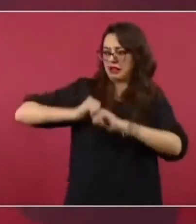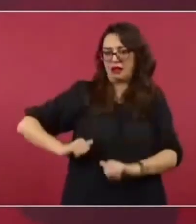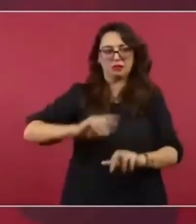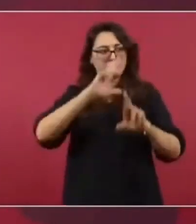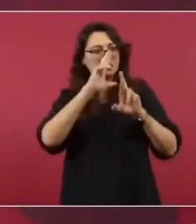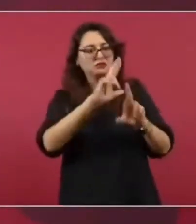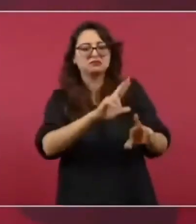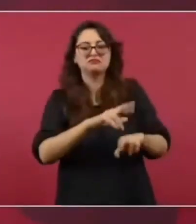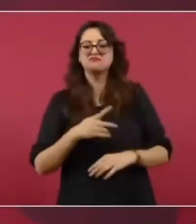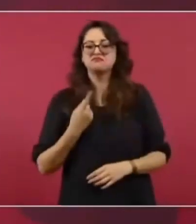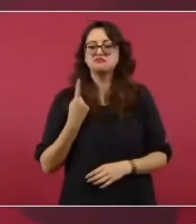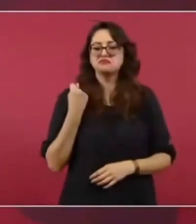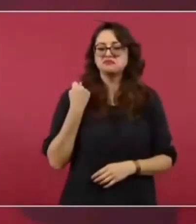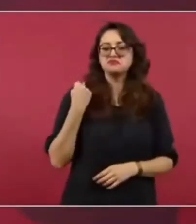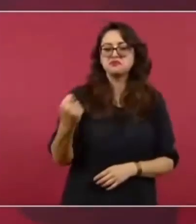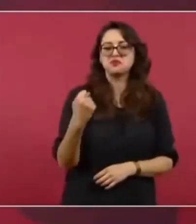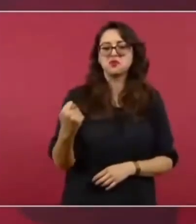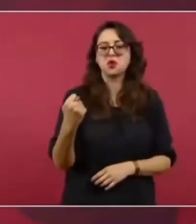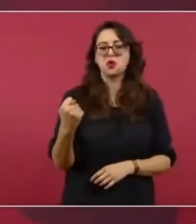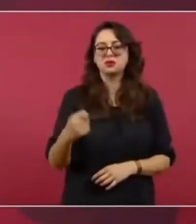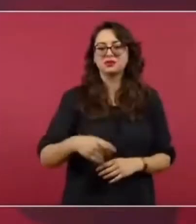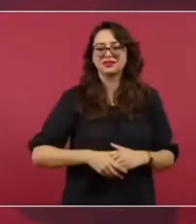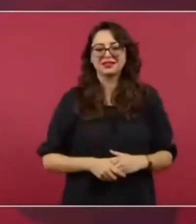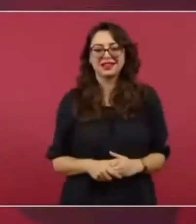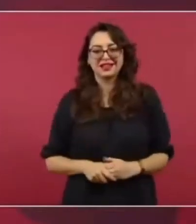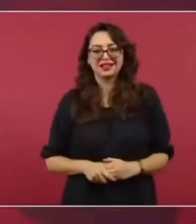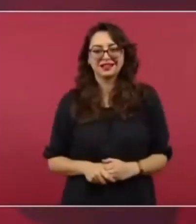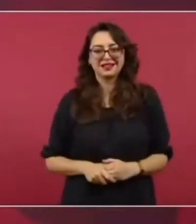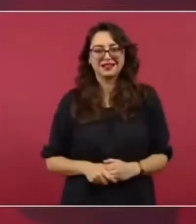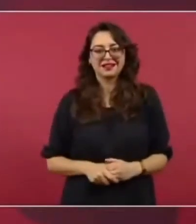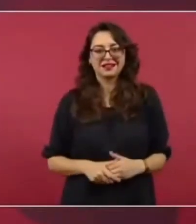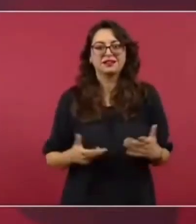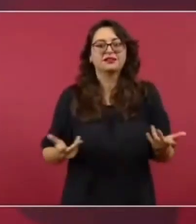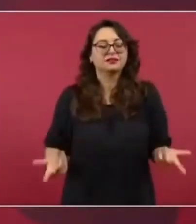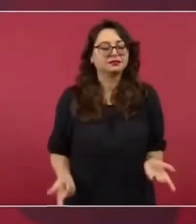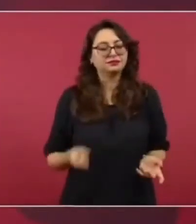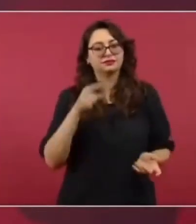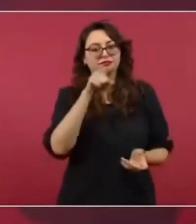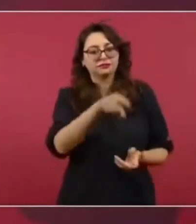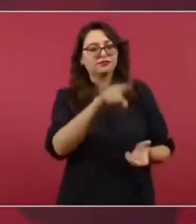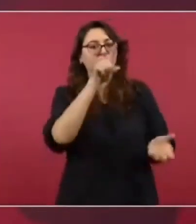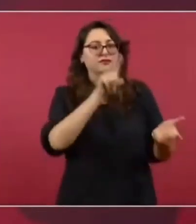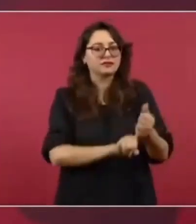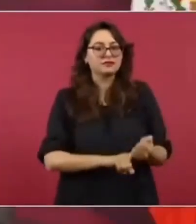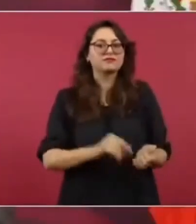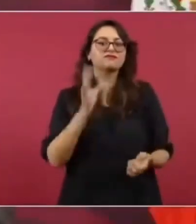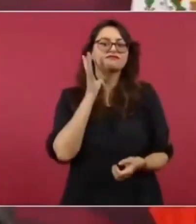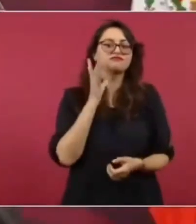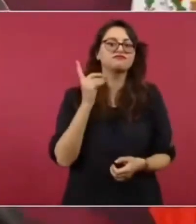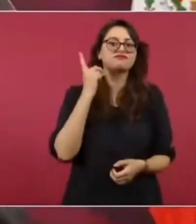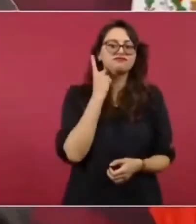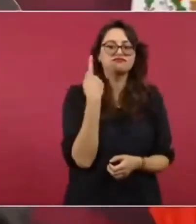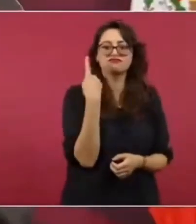si hay que discutir las iniciativas en las comisiones pero también